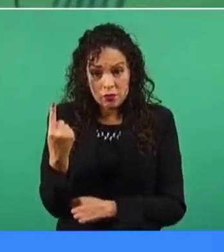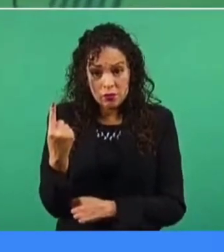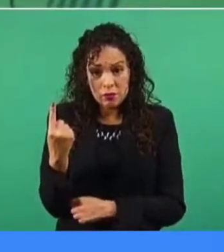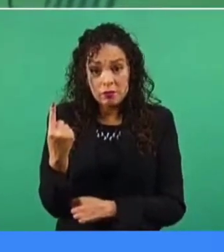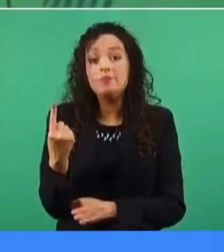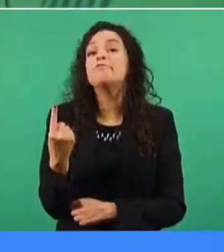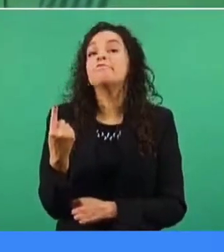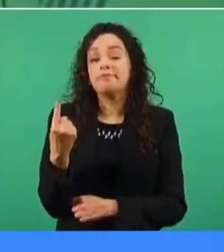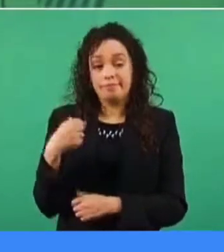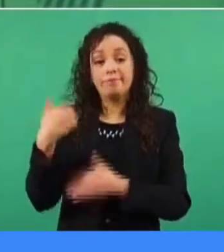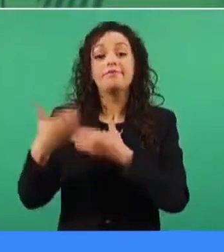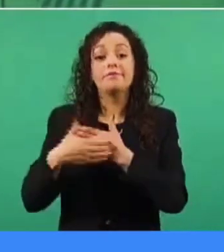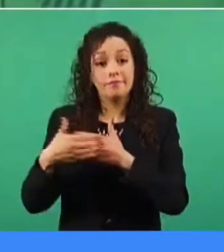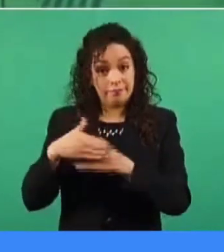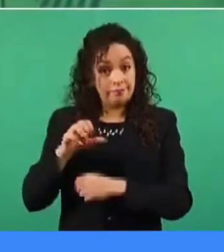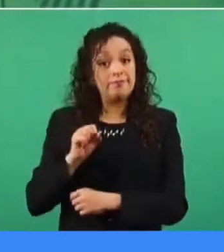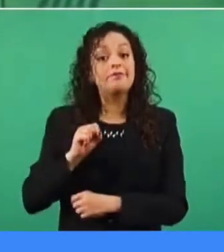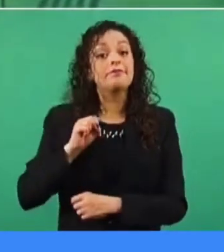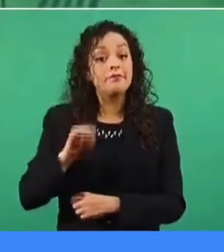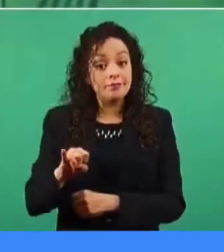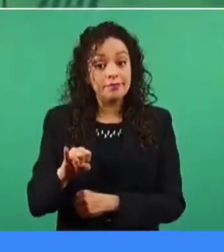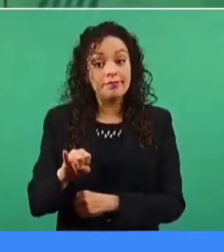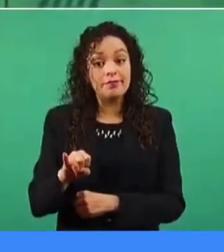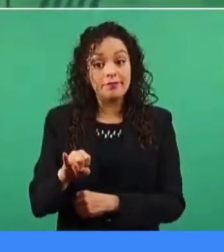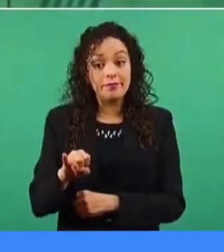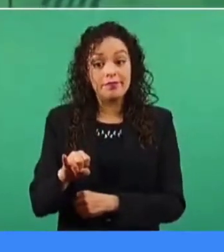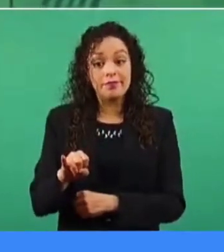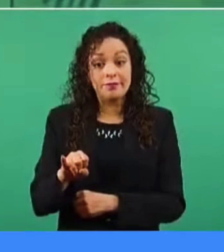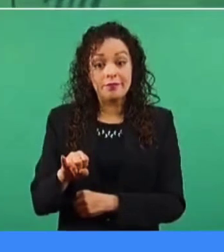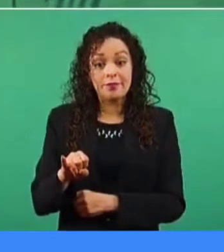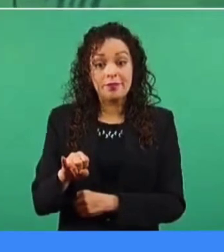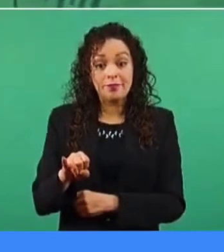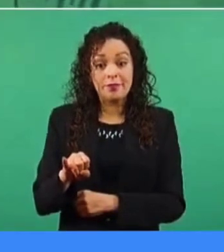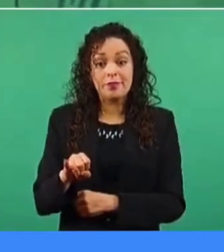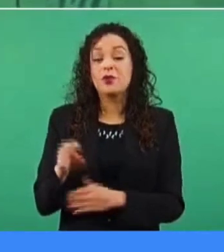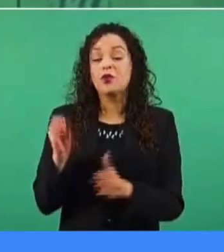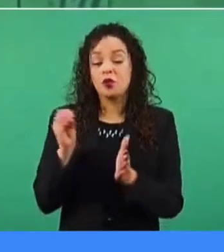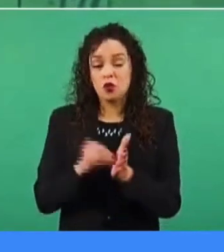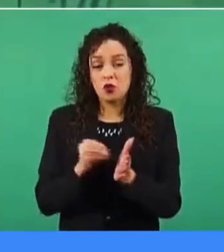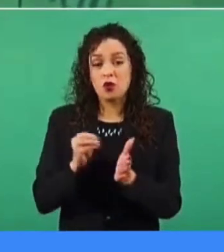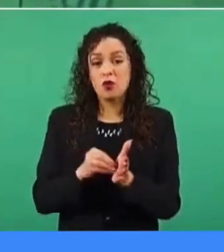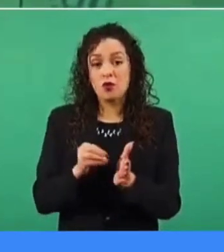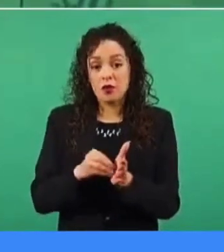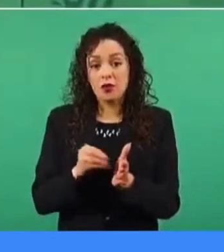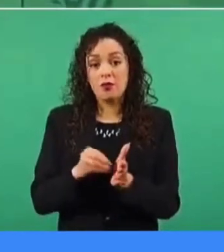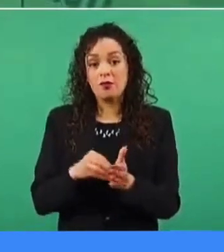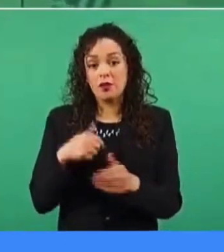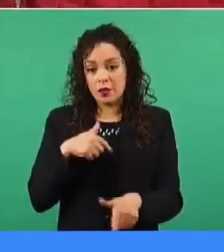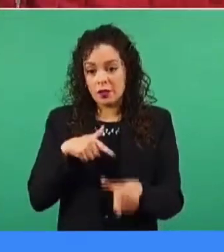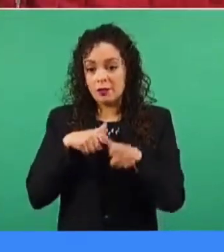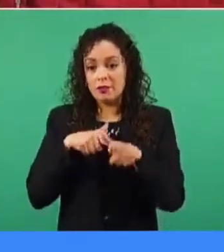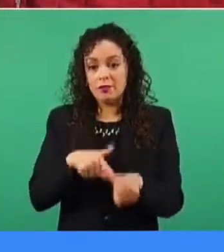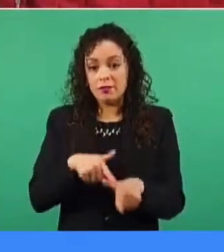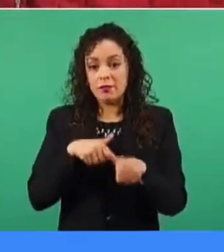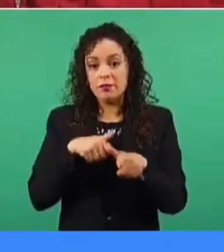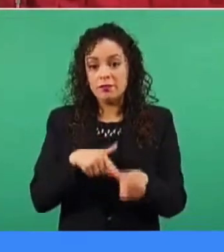pues la va a haber, porque todavía va a seguir la reforma